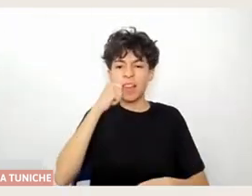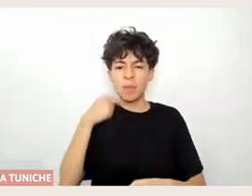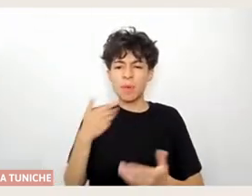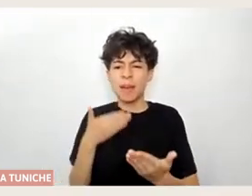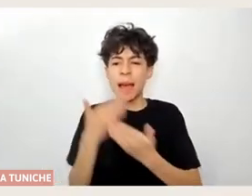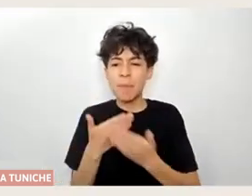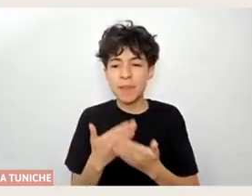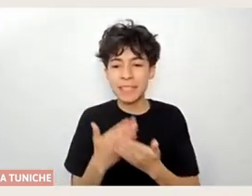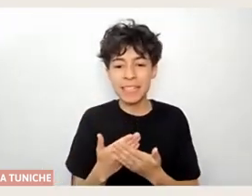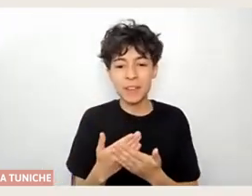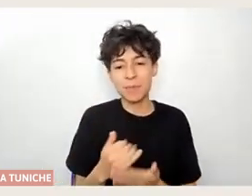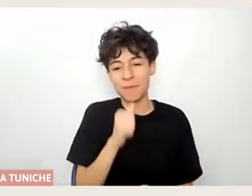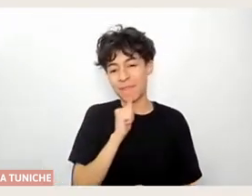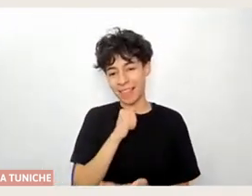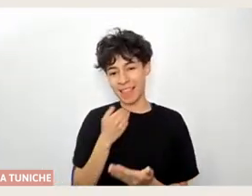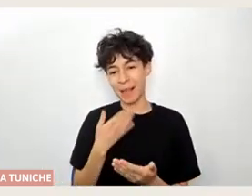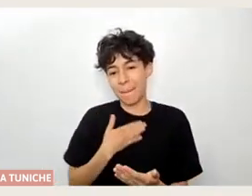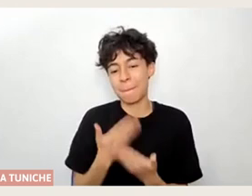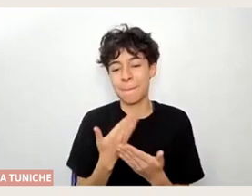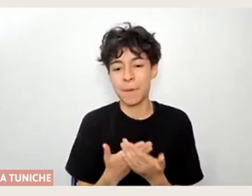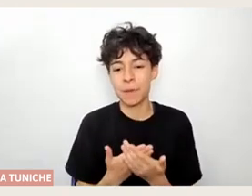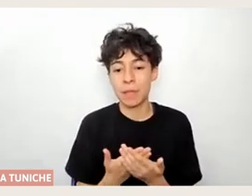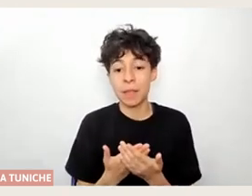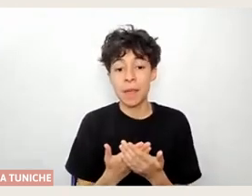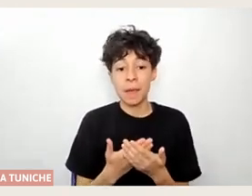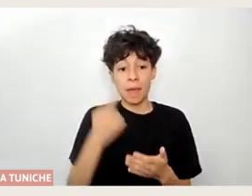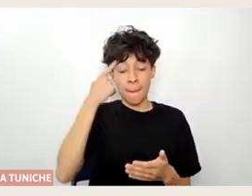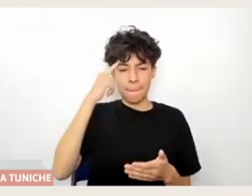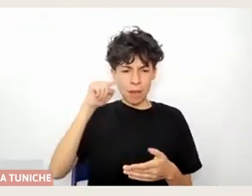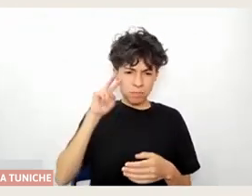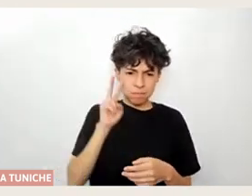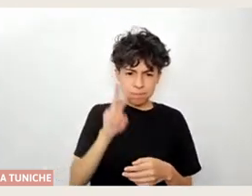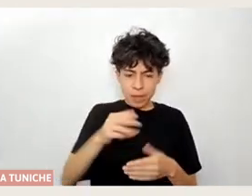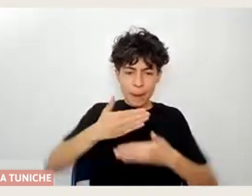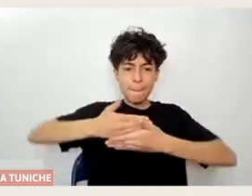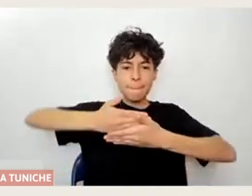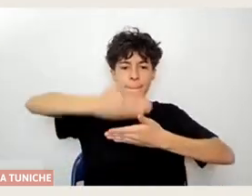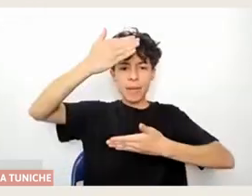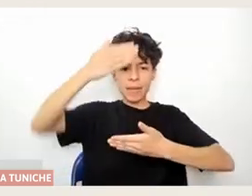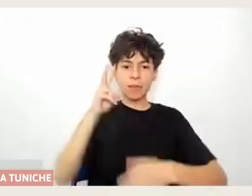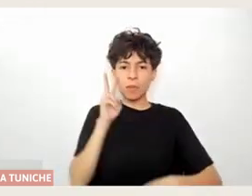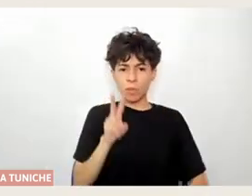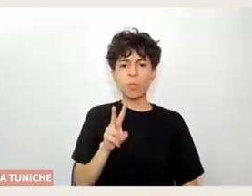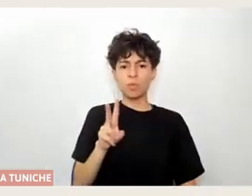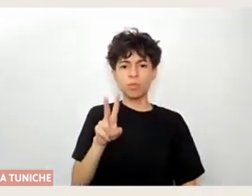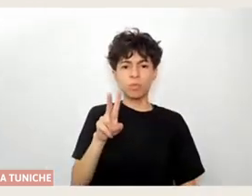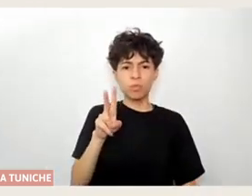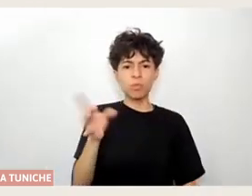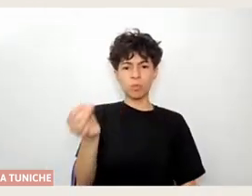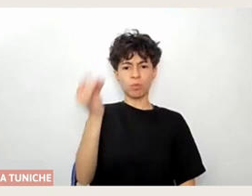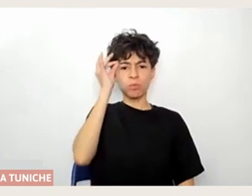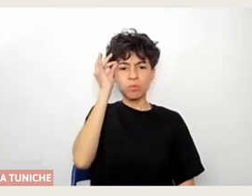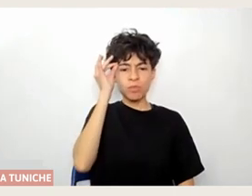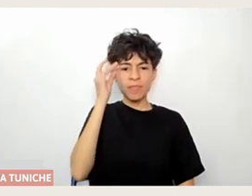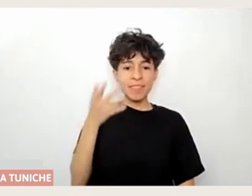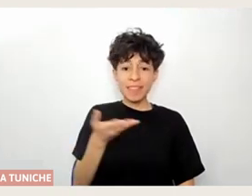atención como debía. Sin embargo, ahora cuando veo el producto de la página, me doy cuenta de que la memoria no